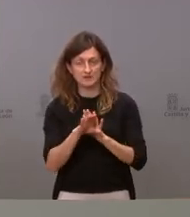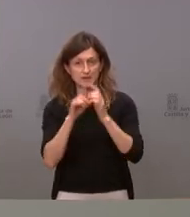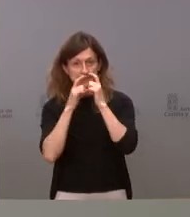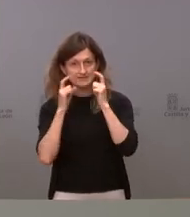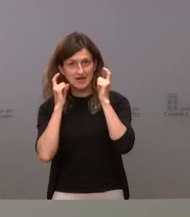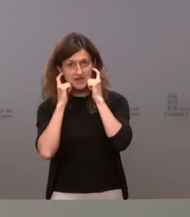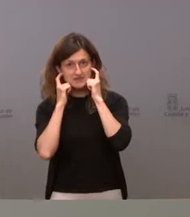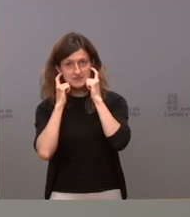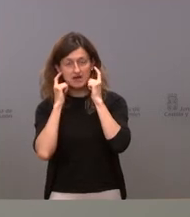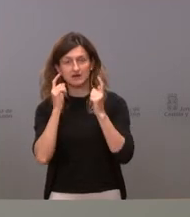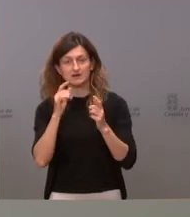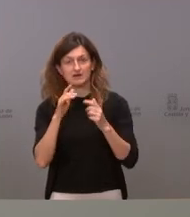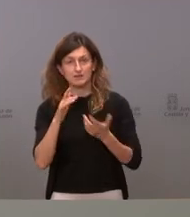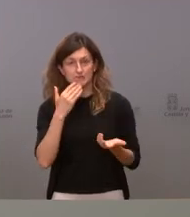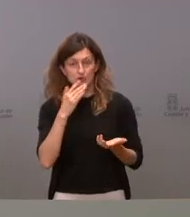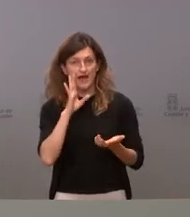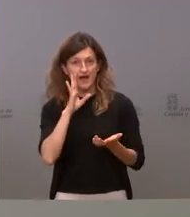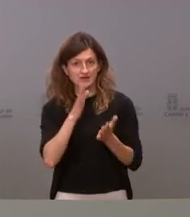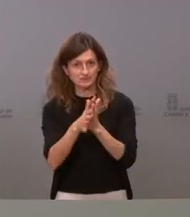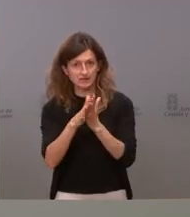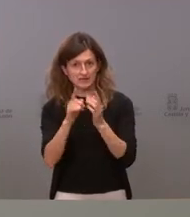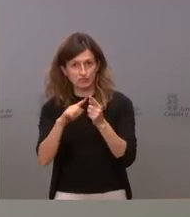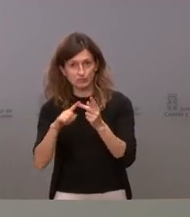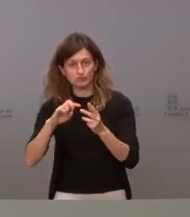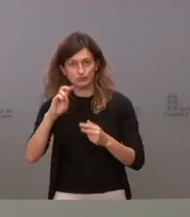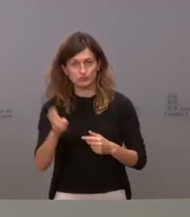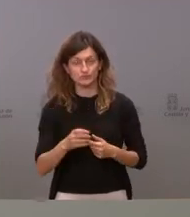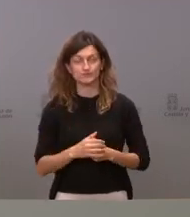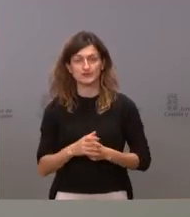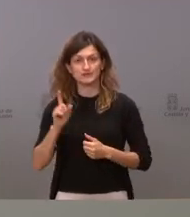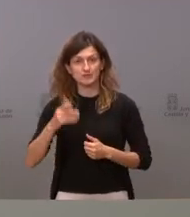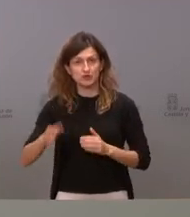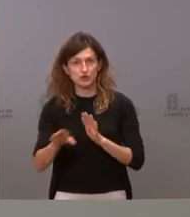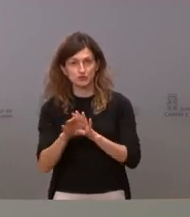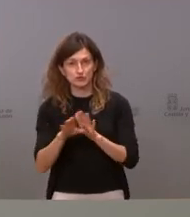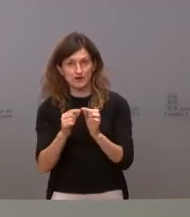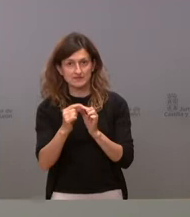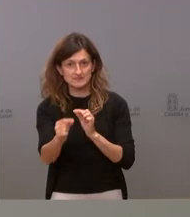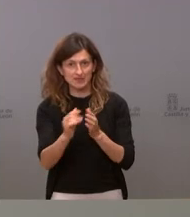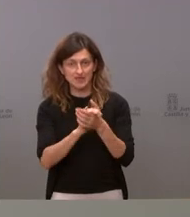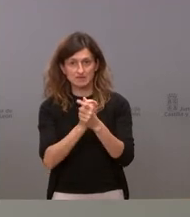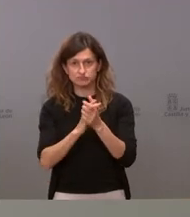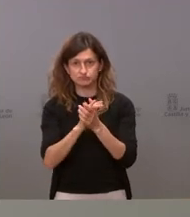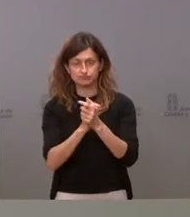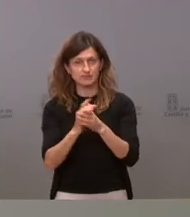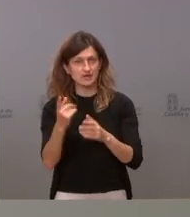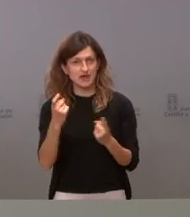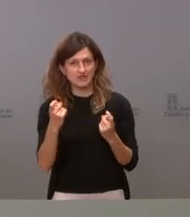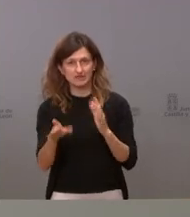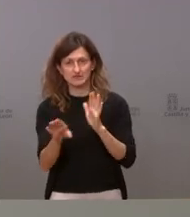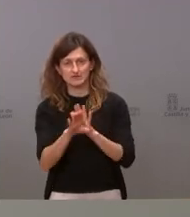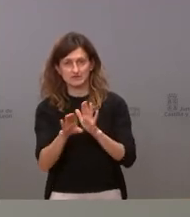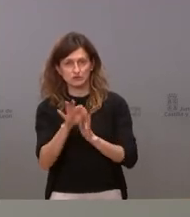mascarilla en los espacios que hemos determinado y el lavado de manos y la distancia social siguen siendo necesarios